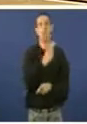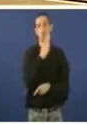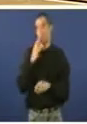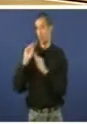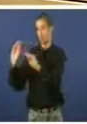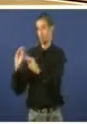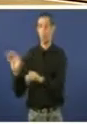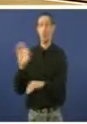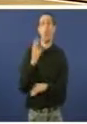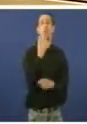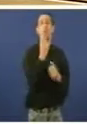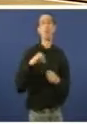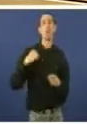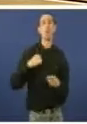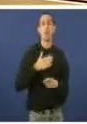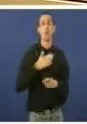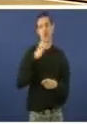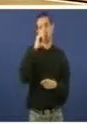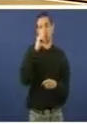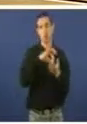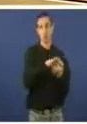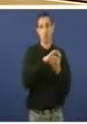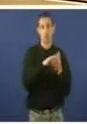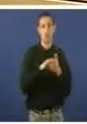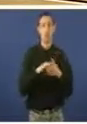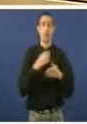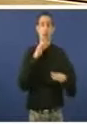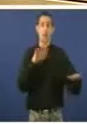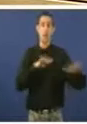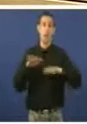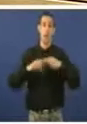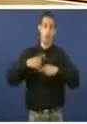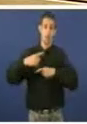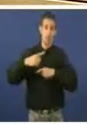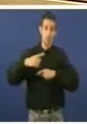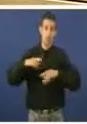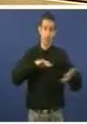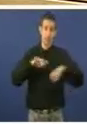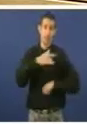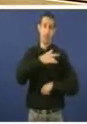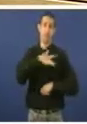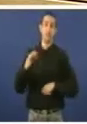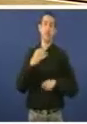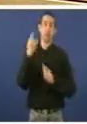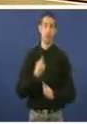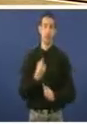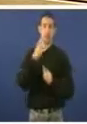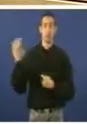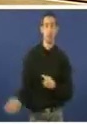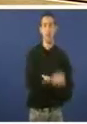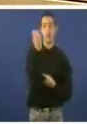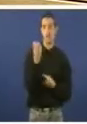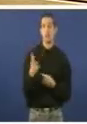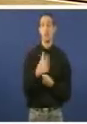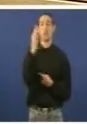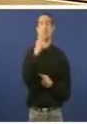ou unha falta dun hospital de lugo dos servizos de hemodinámica e radioterapia. Nótase e que cando está previsto que nos ergas e xubilen máis